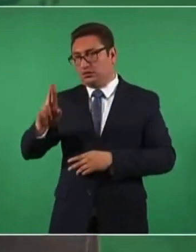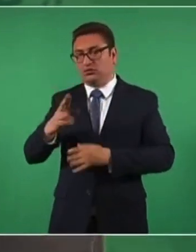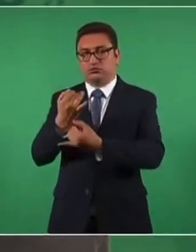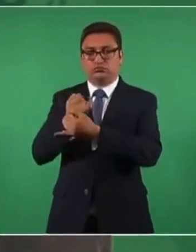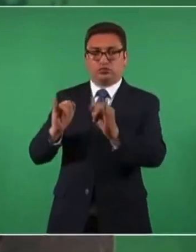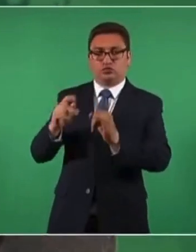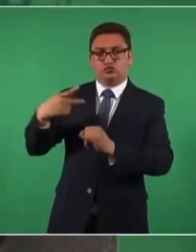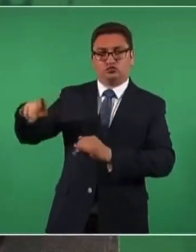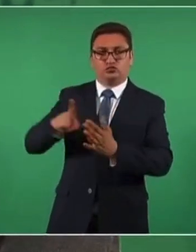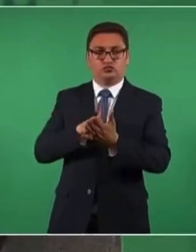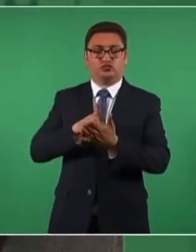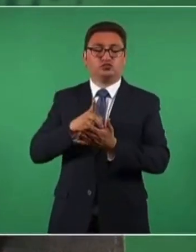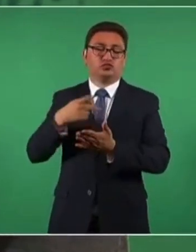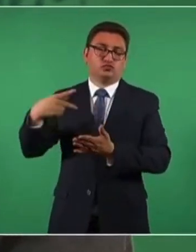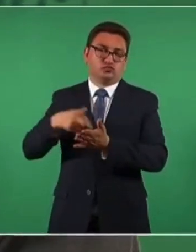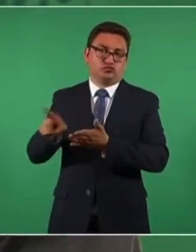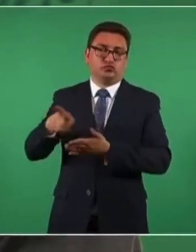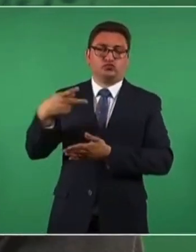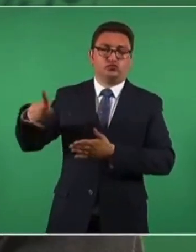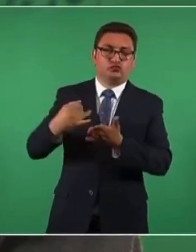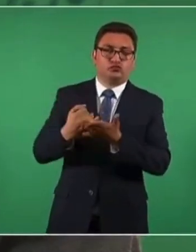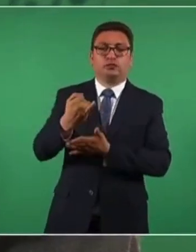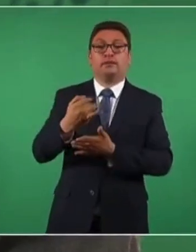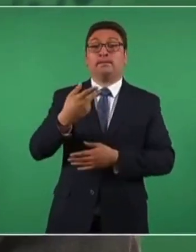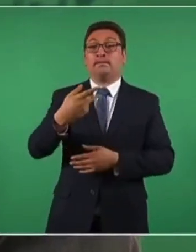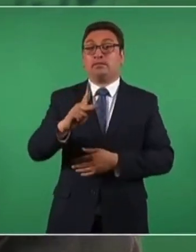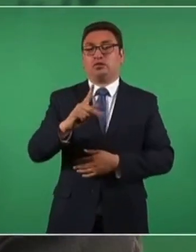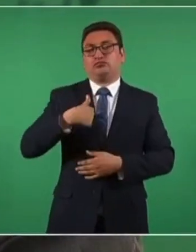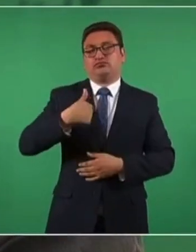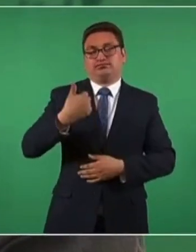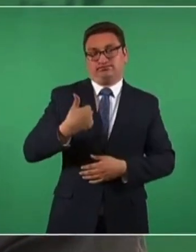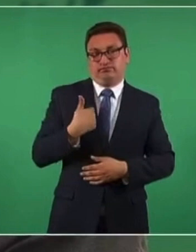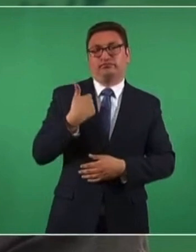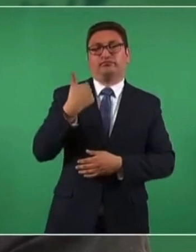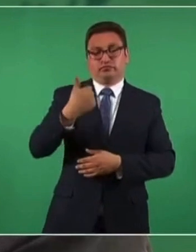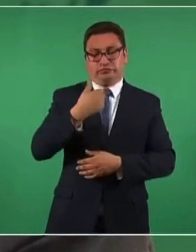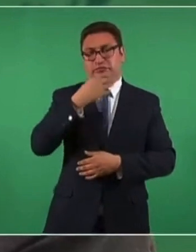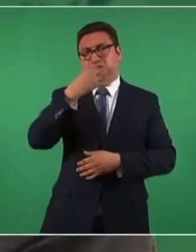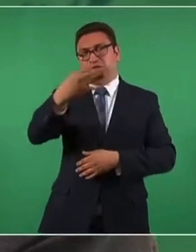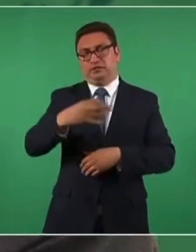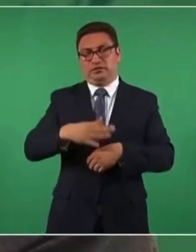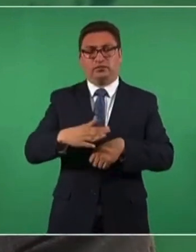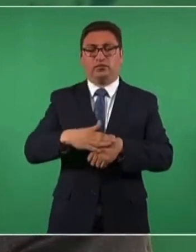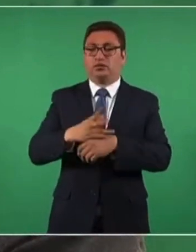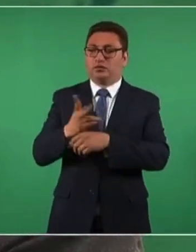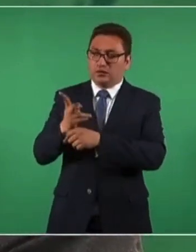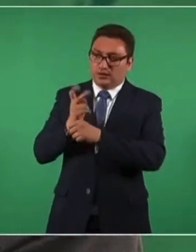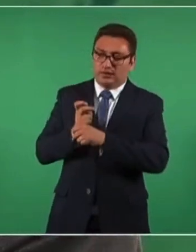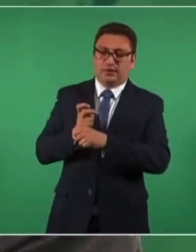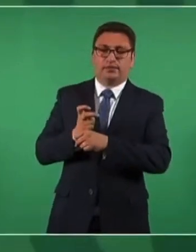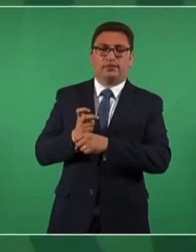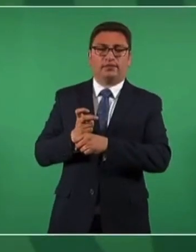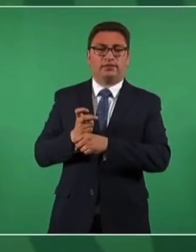yo aprovecho para desde ahora hacerle la invitación